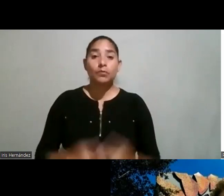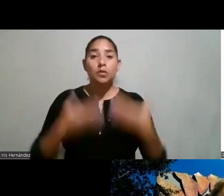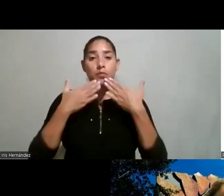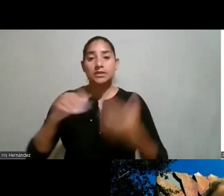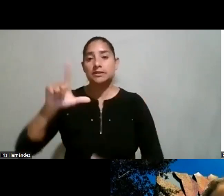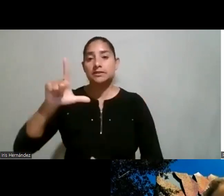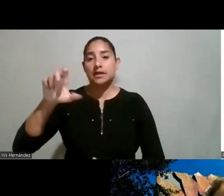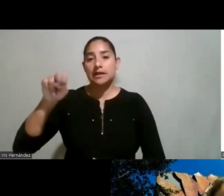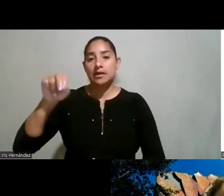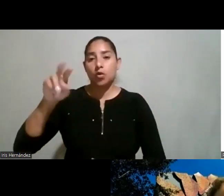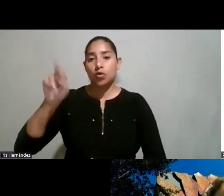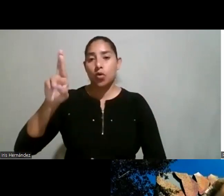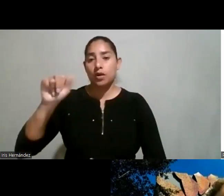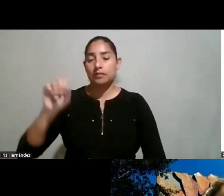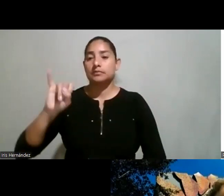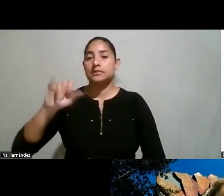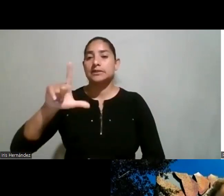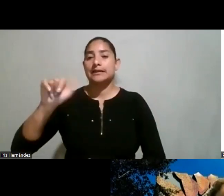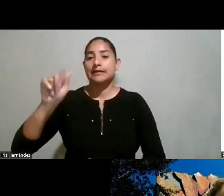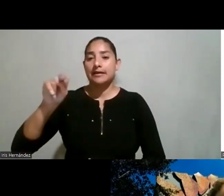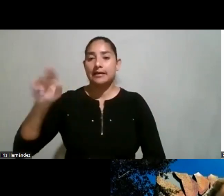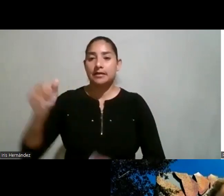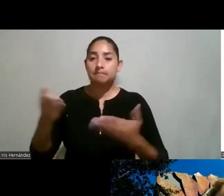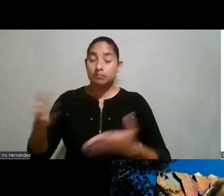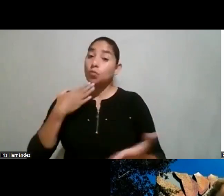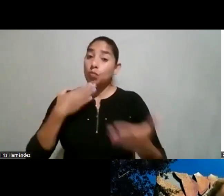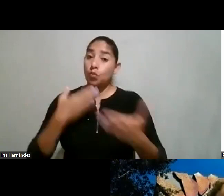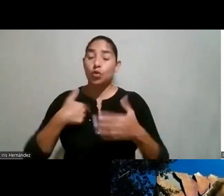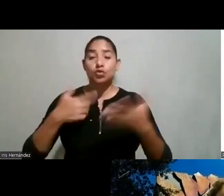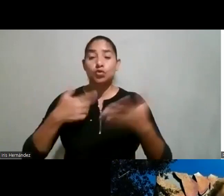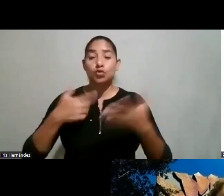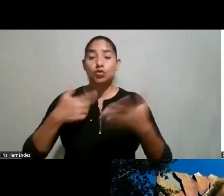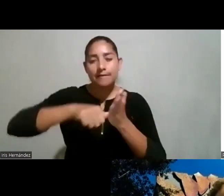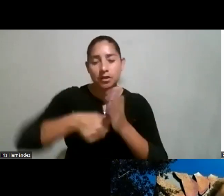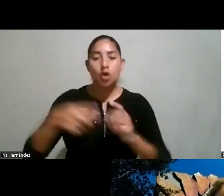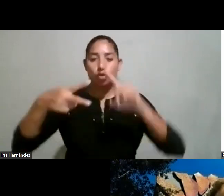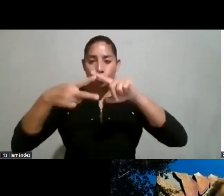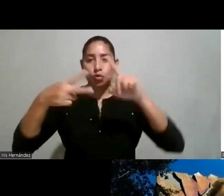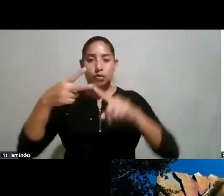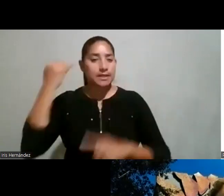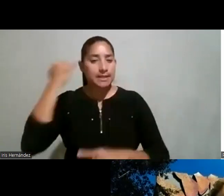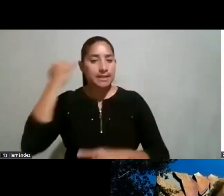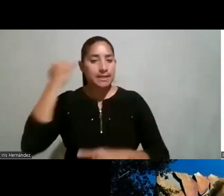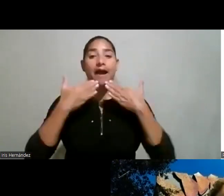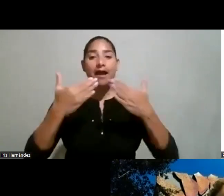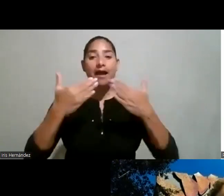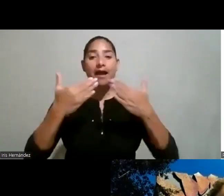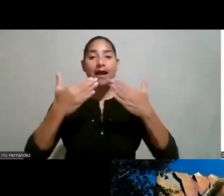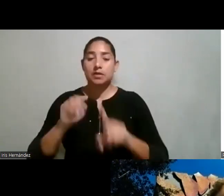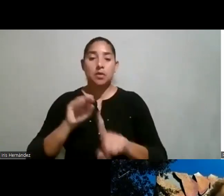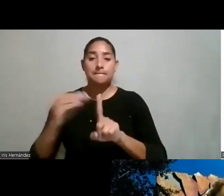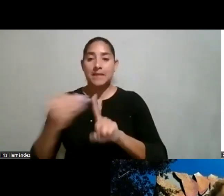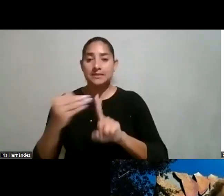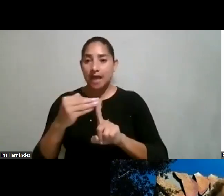Leonora doña Iliana bueno yo quiero enfatizar dos ideas y también agradecer por los comentarios tanto